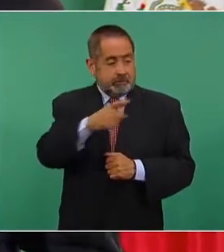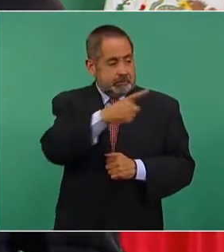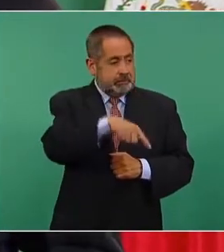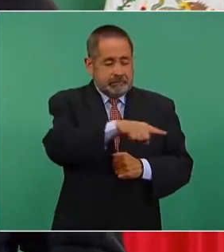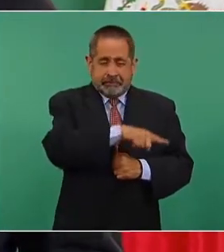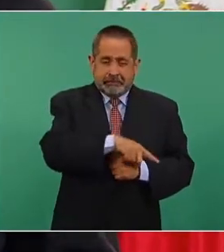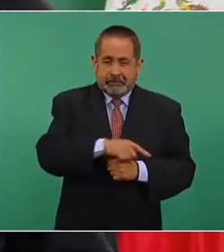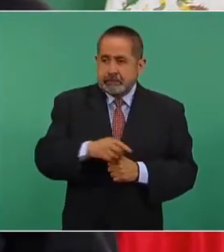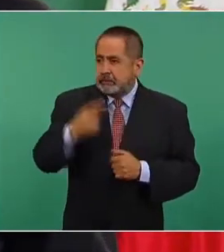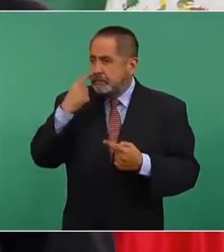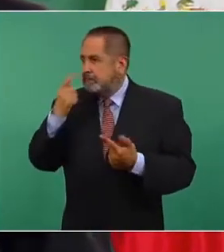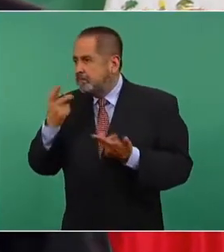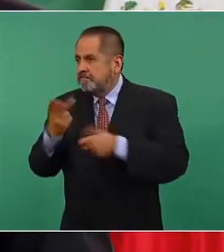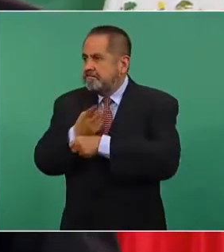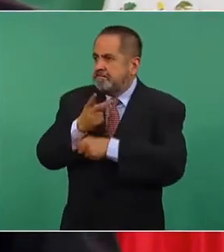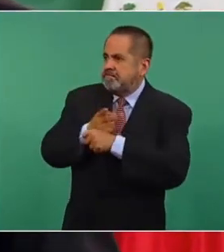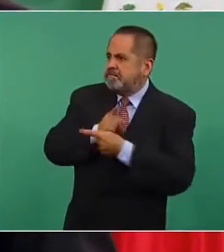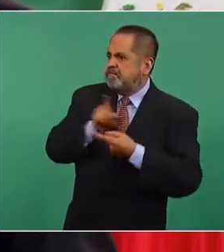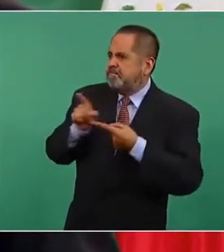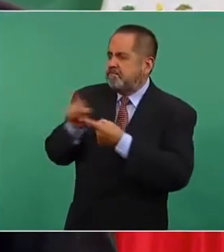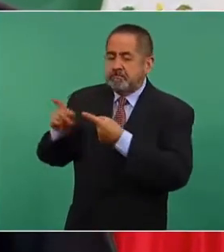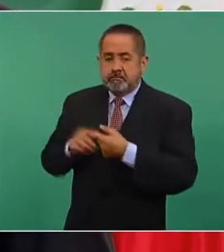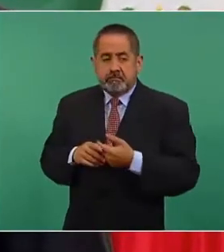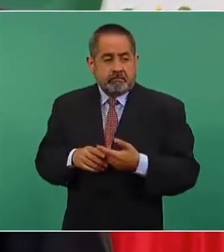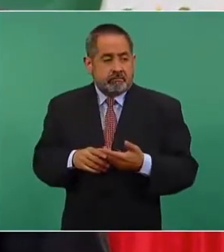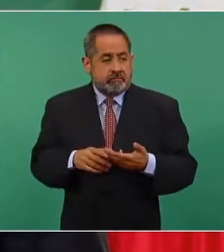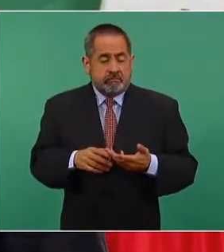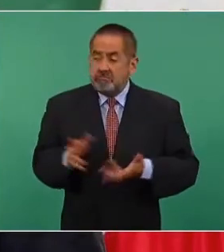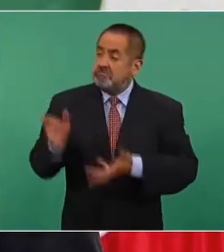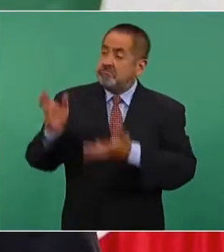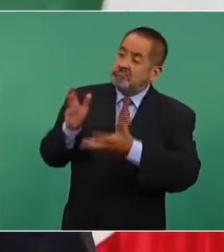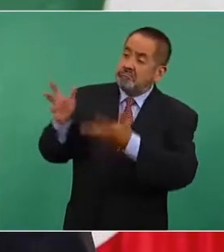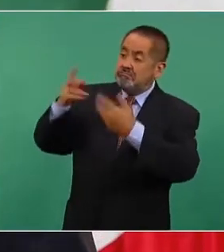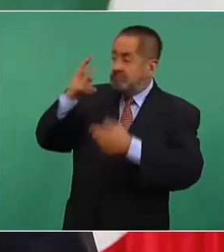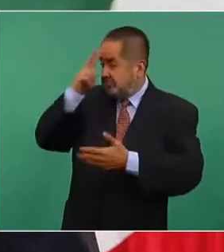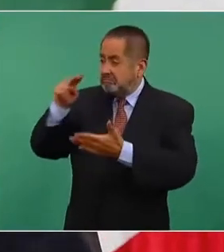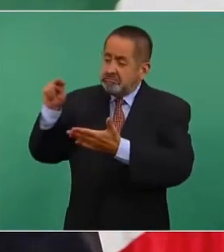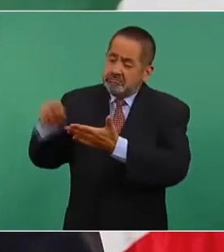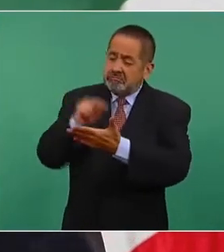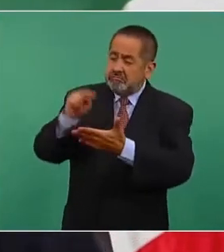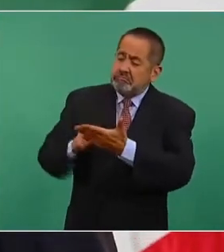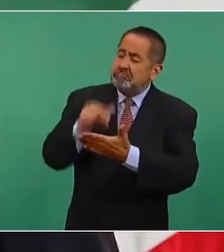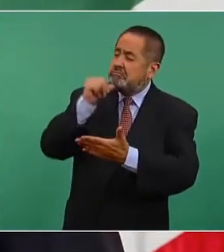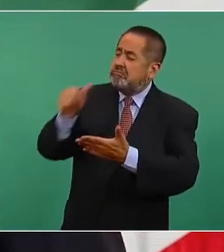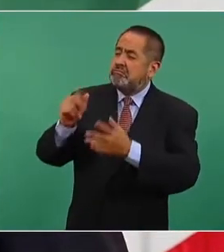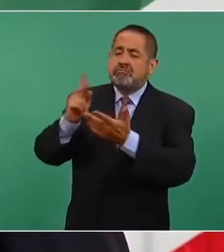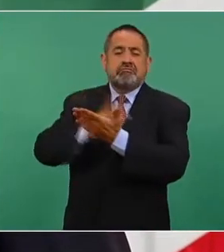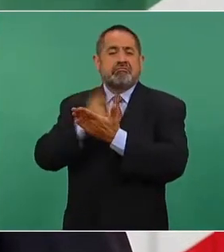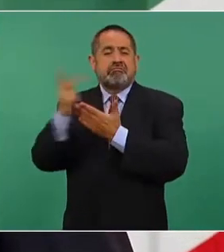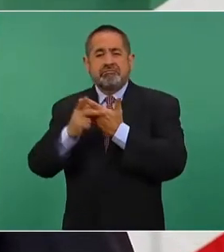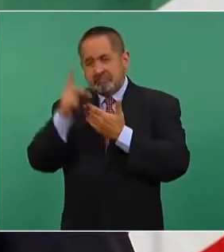¿no?, pendientes, que no había firmado México el programa de reforestación,